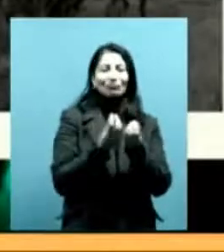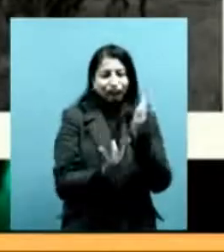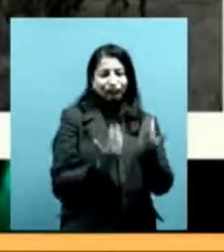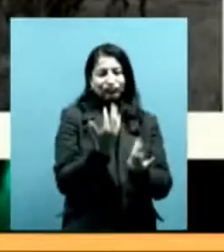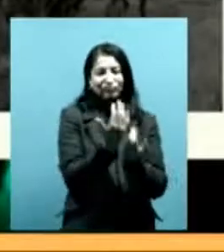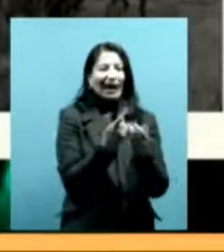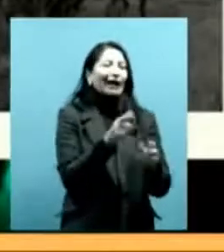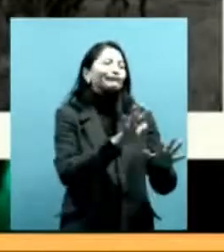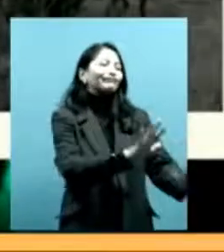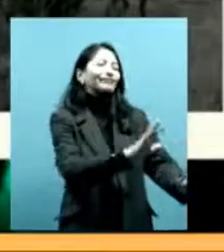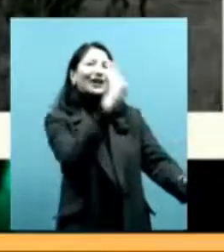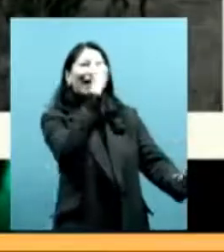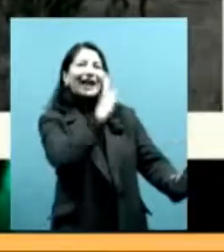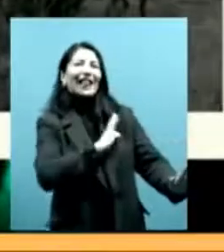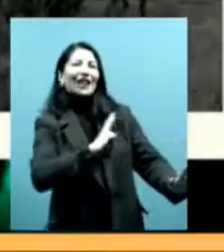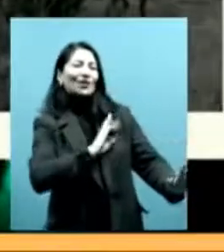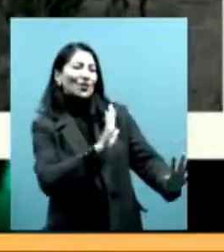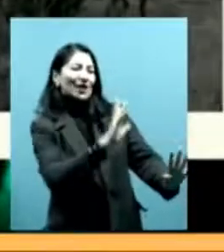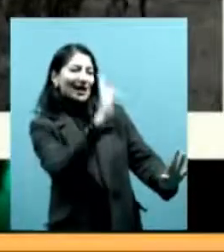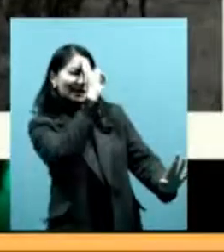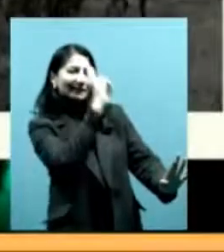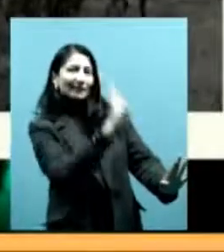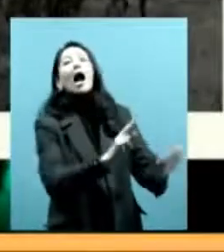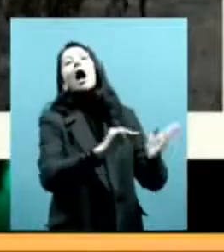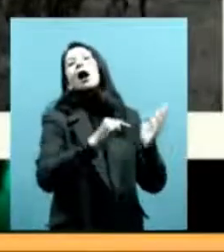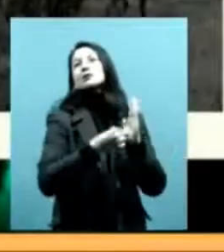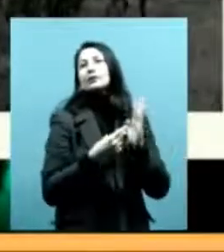de poblamiento,